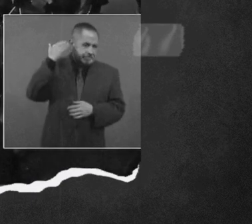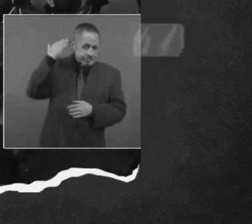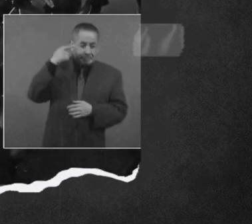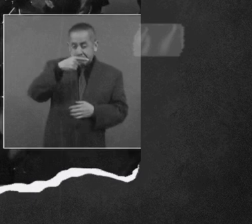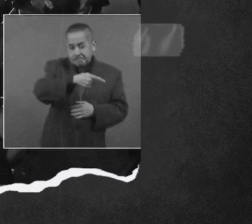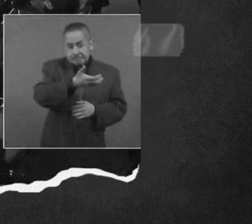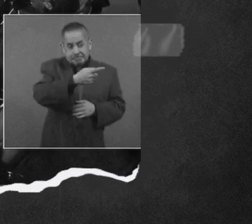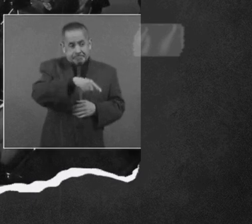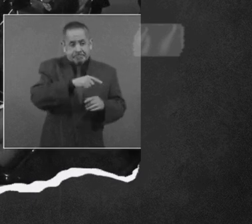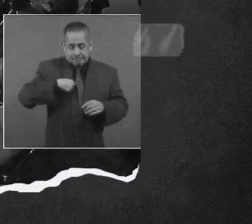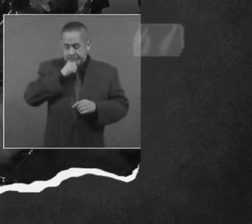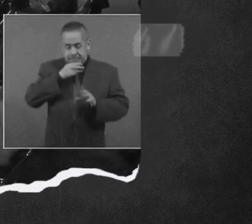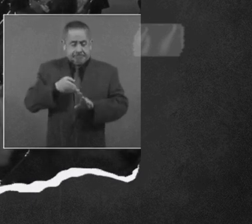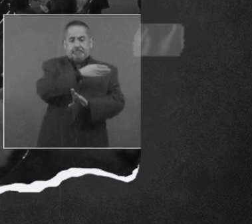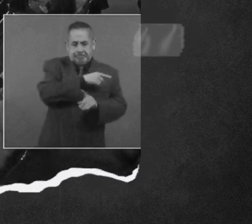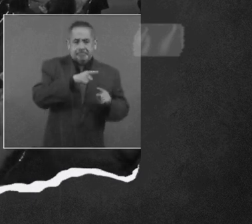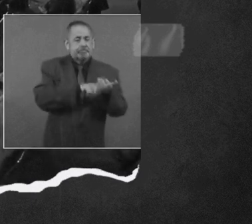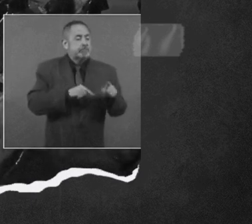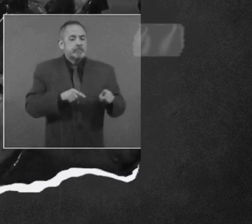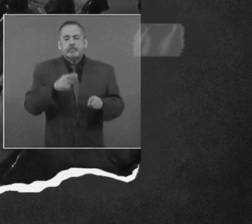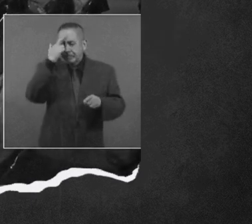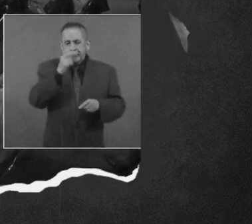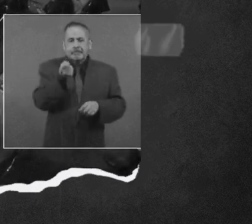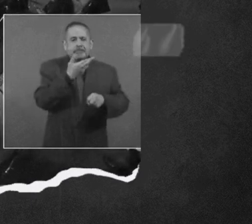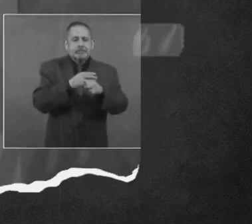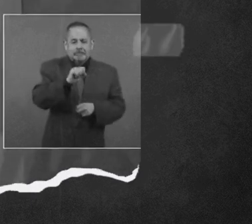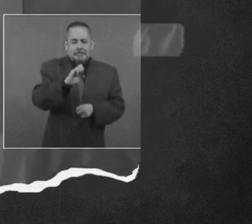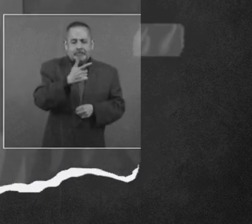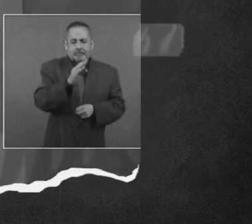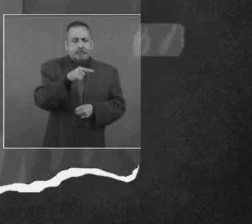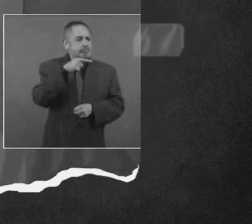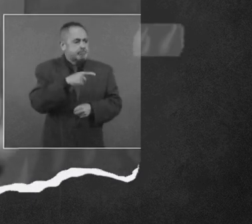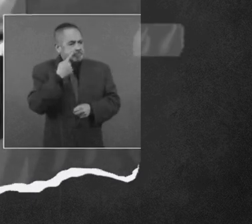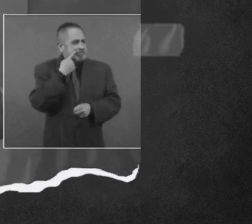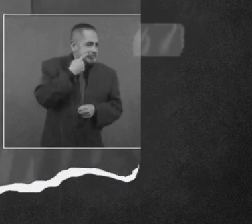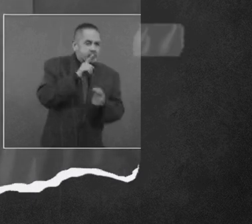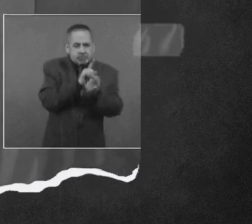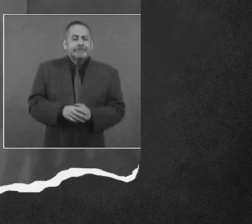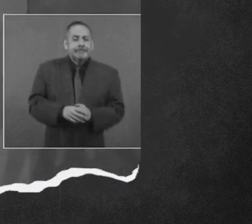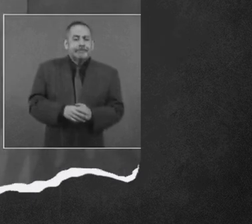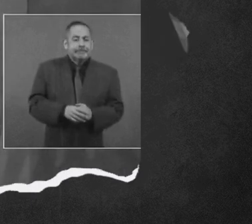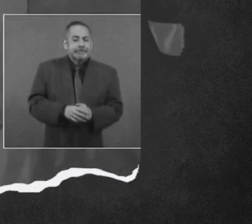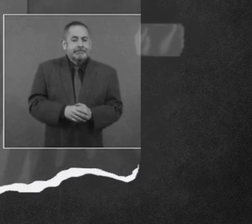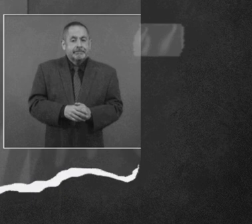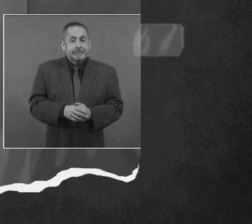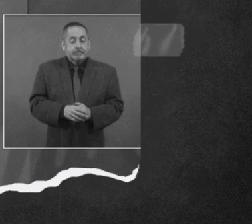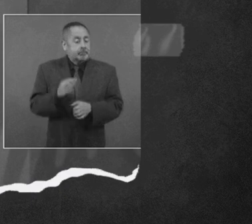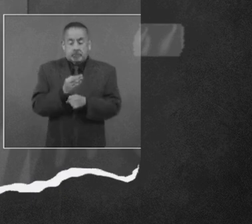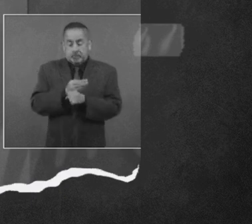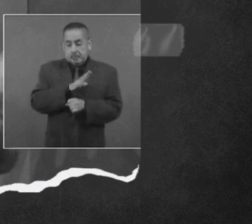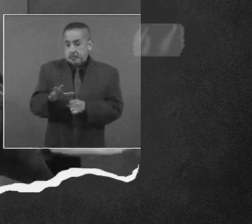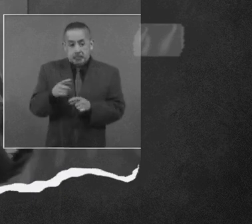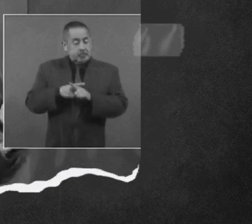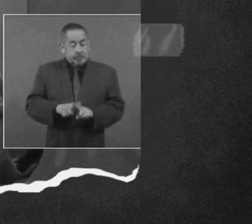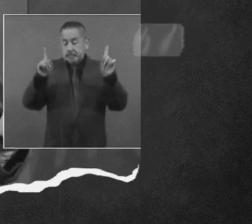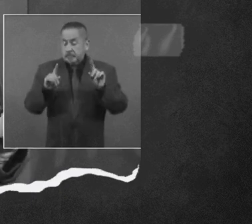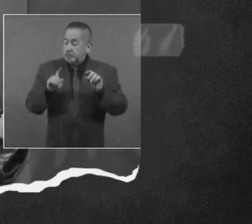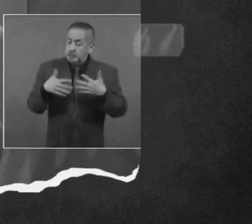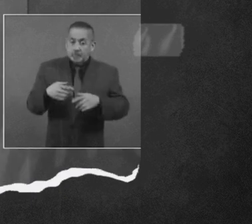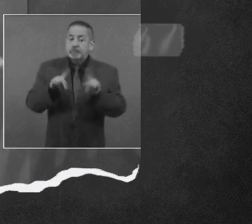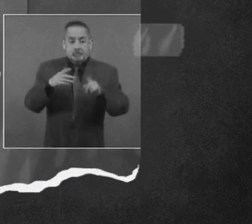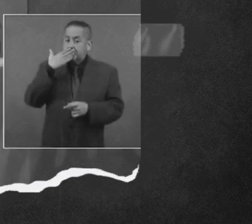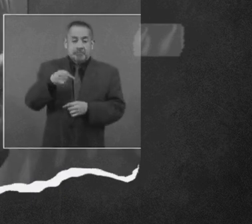antes de nosotros. El secretario de Gobernación, pues esa era su función. Hablar uno por uno, uno por Estamos viviendo un momento extraordinario.